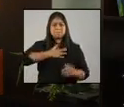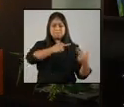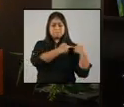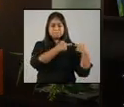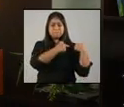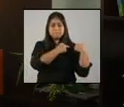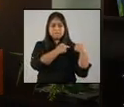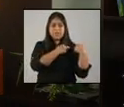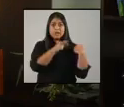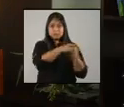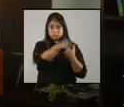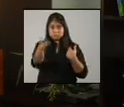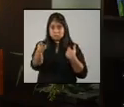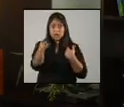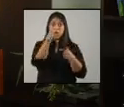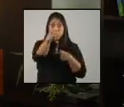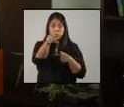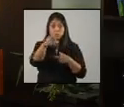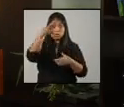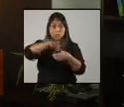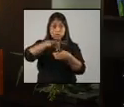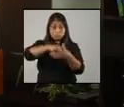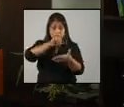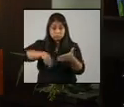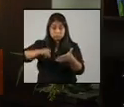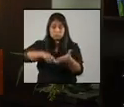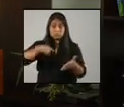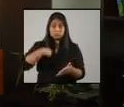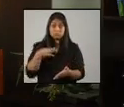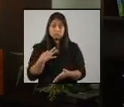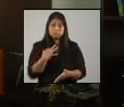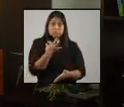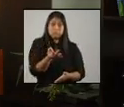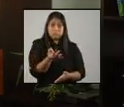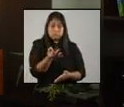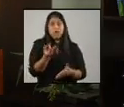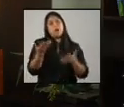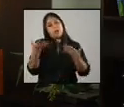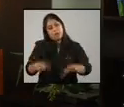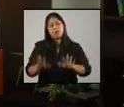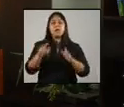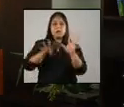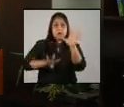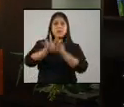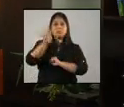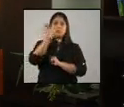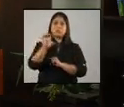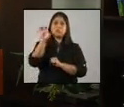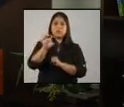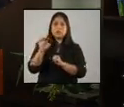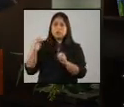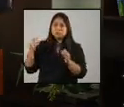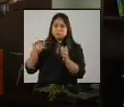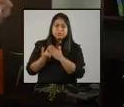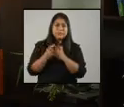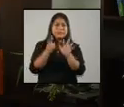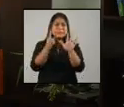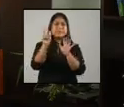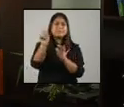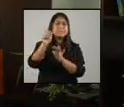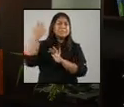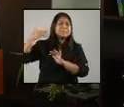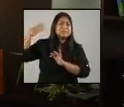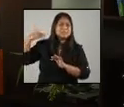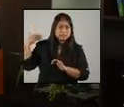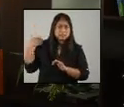mayoría de ustedes me dio en las urnas y que el 14 de enero de este año, apenas hace casi 6 meses,